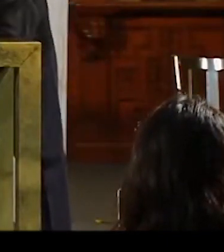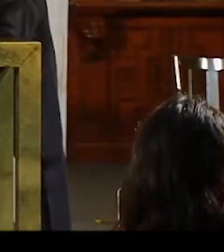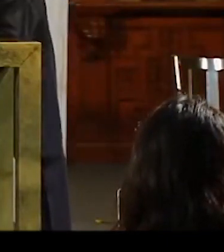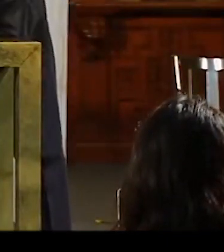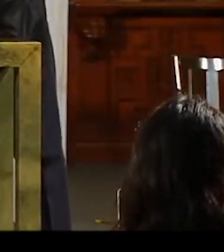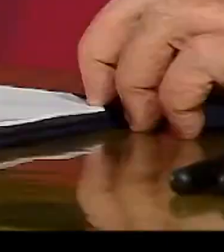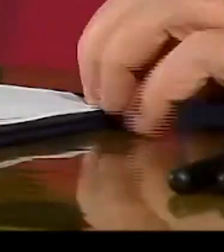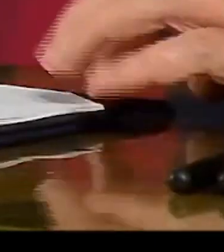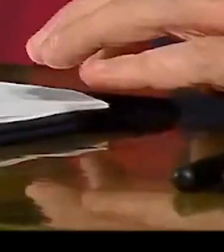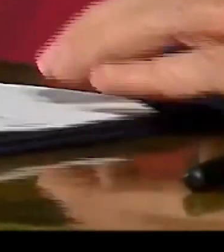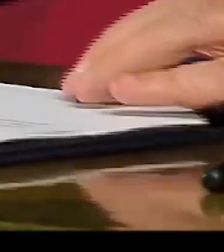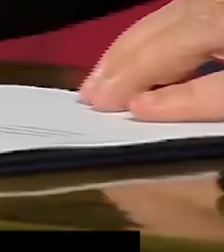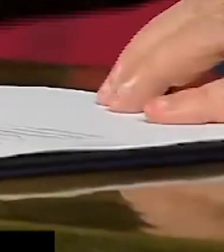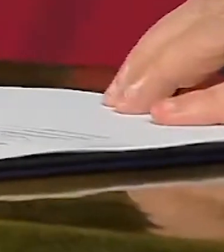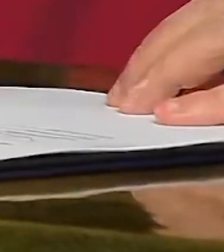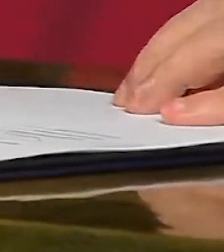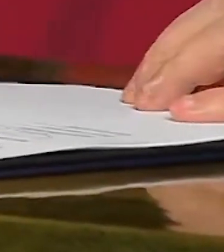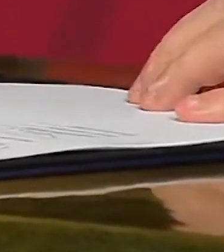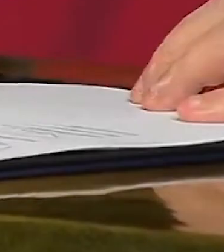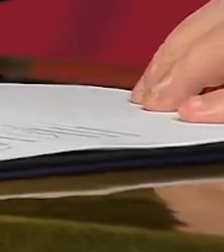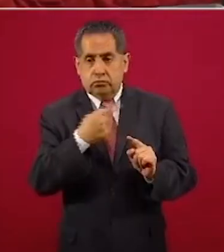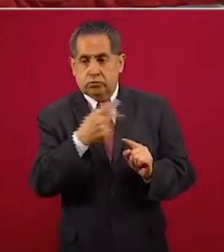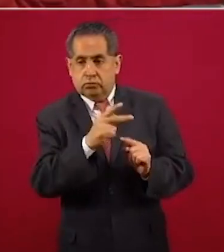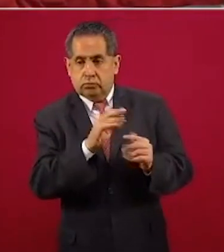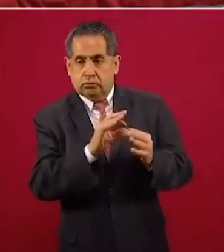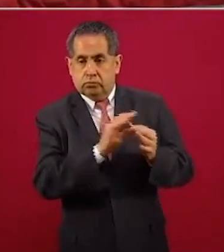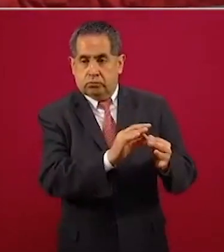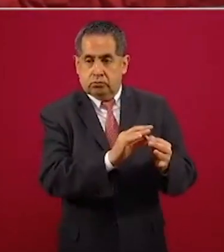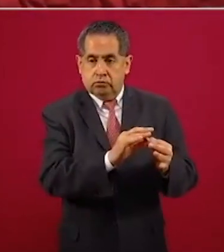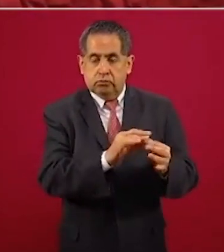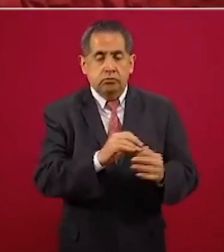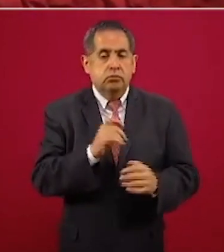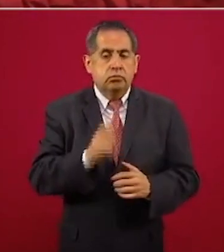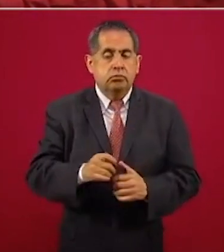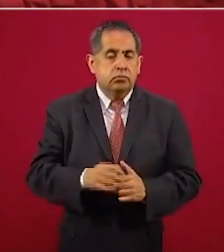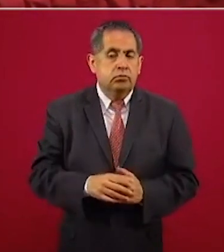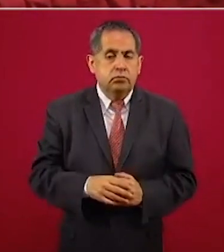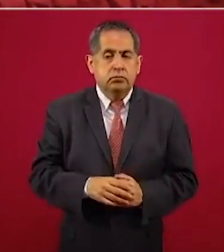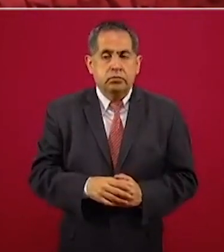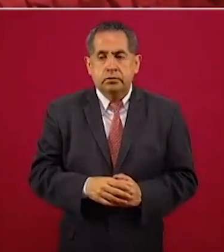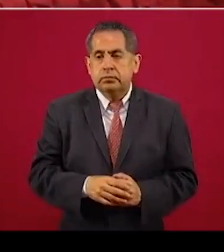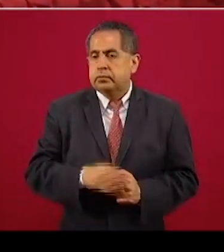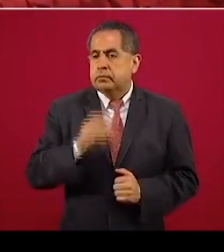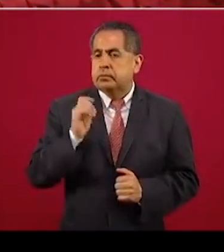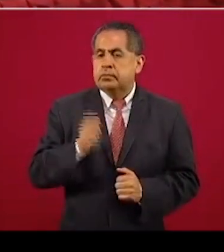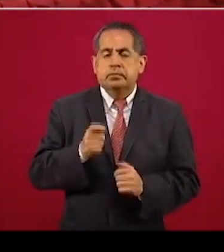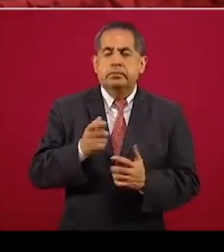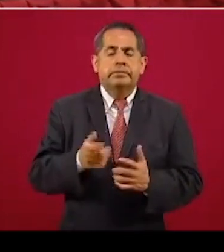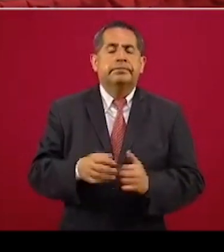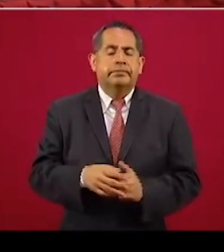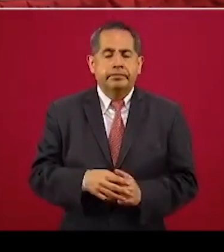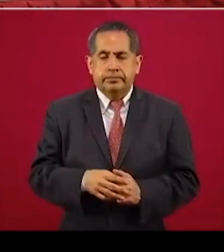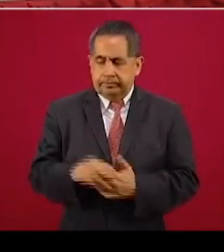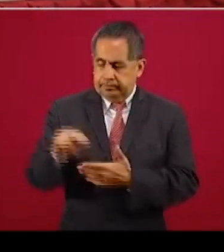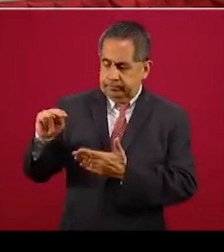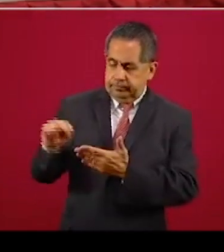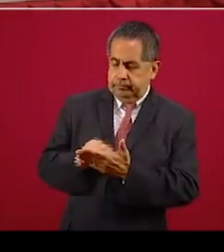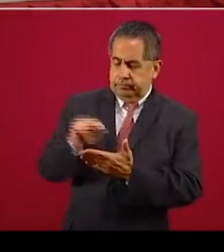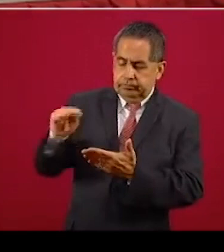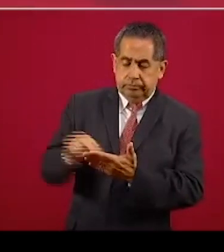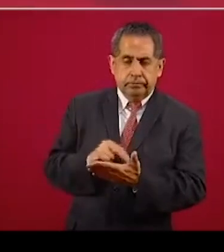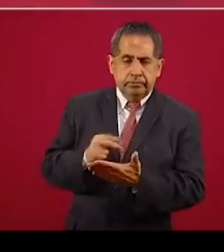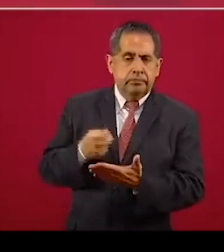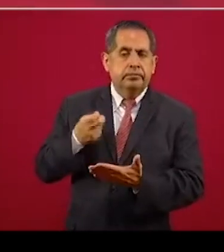Unidas de Servicios para Proyectos, UNOPS. Esto significa que